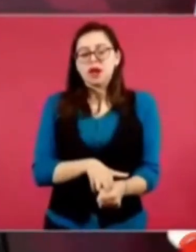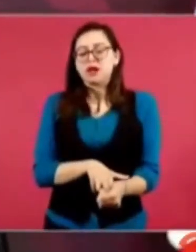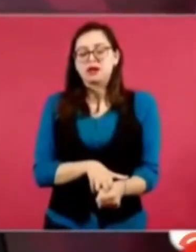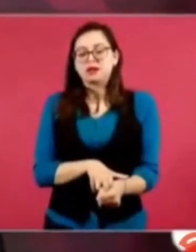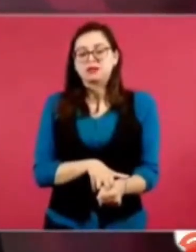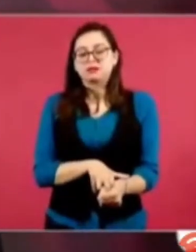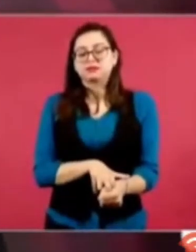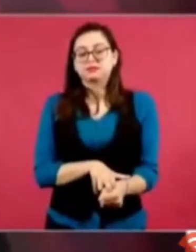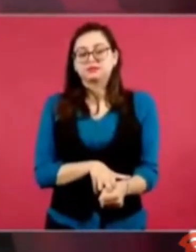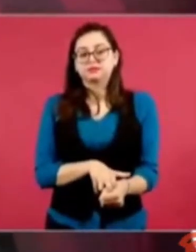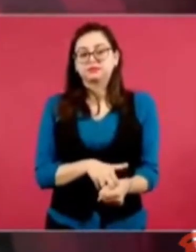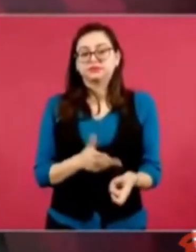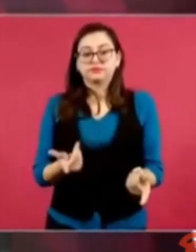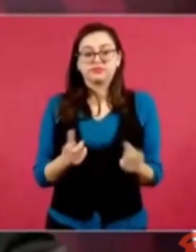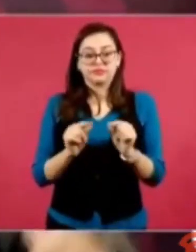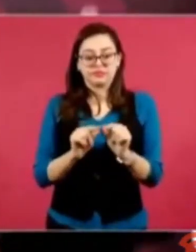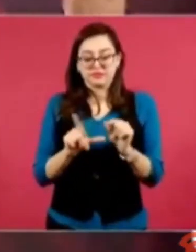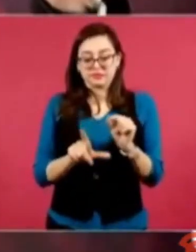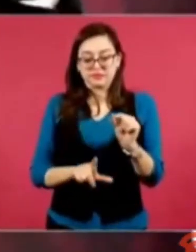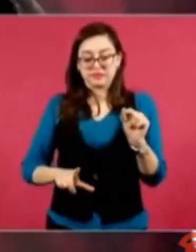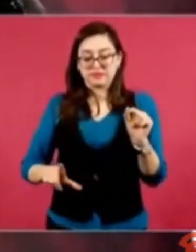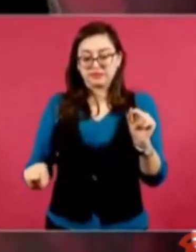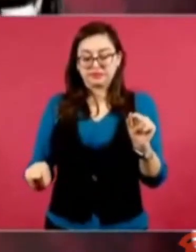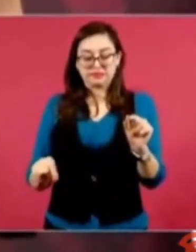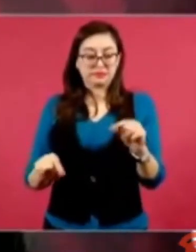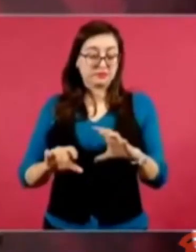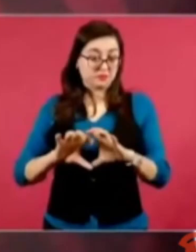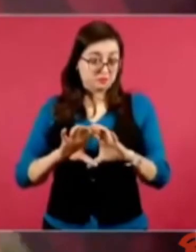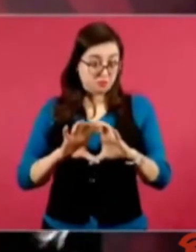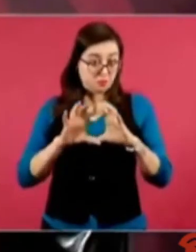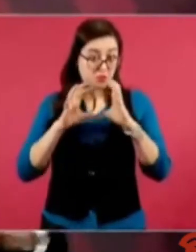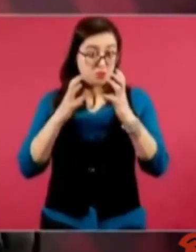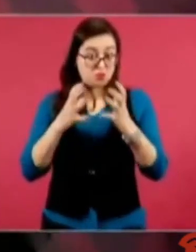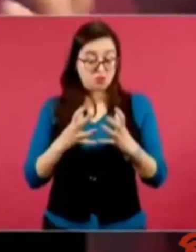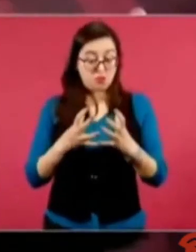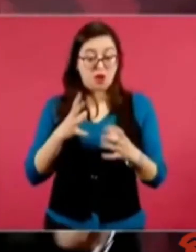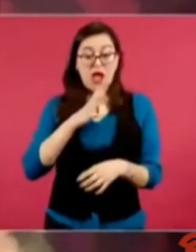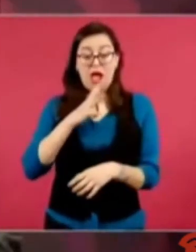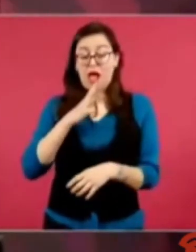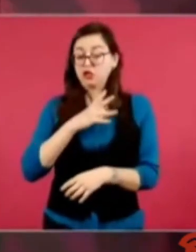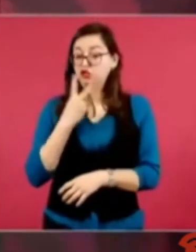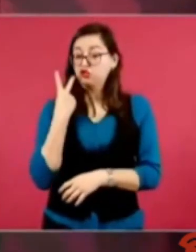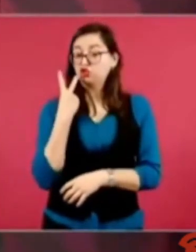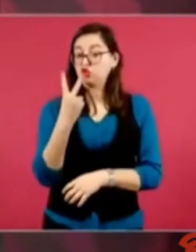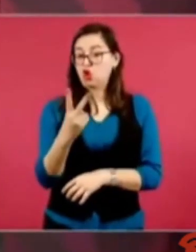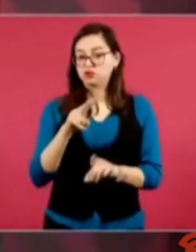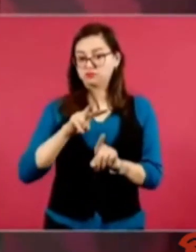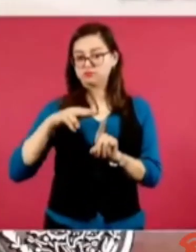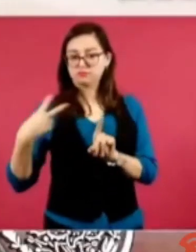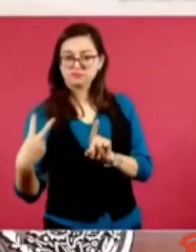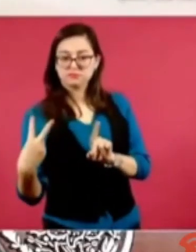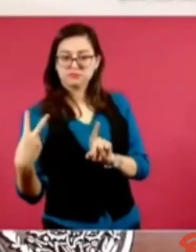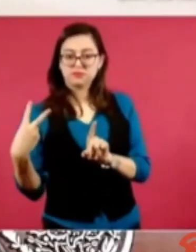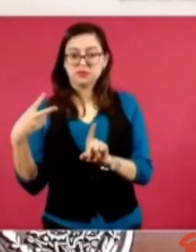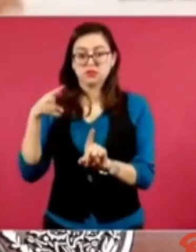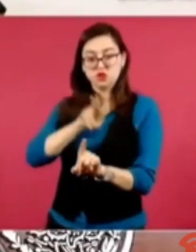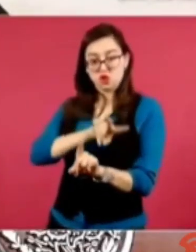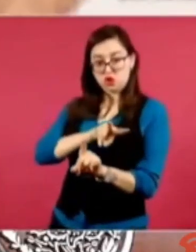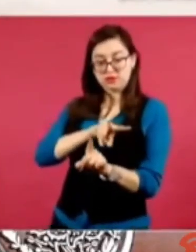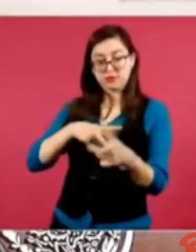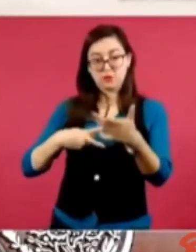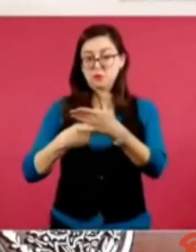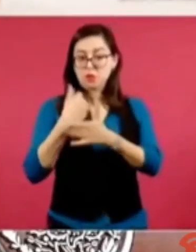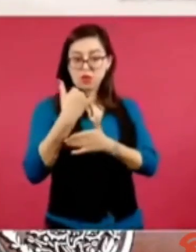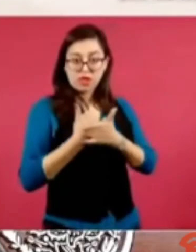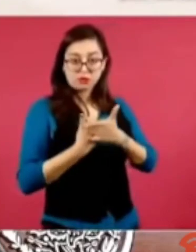pues hay dos proyectos distintos, contrapuestos. El proyecto